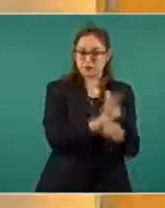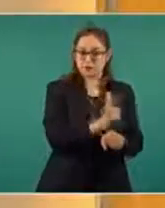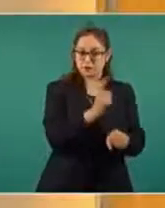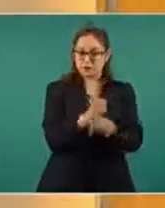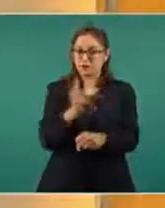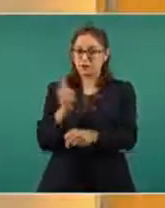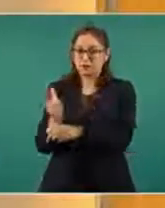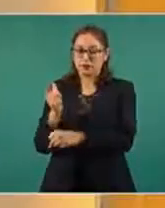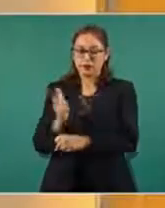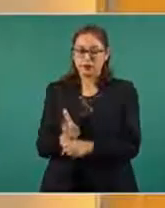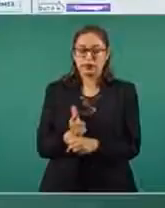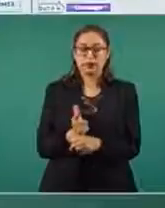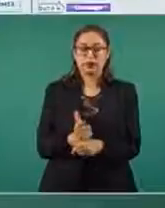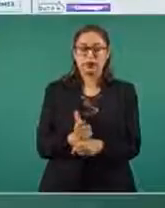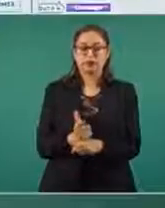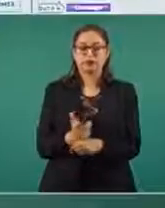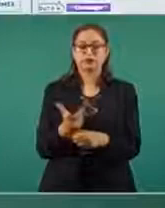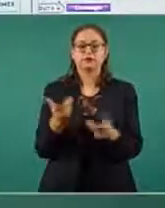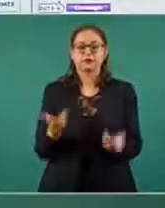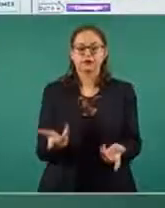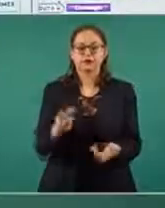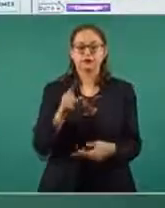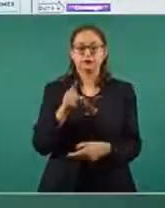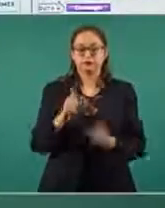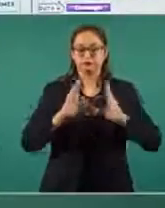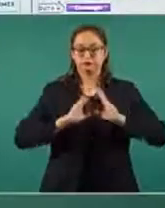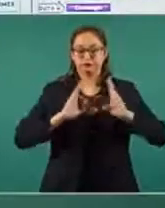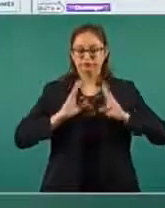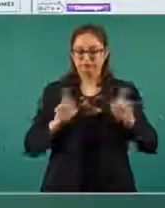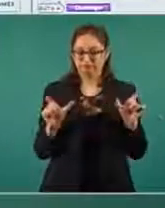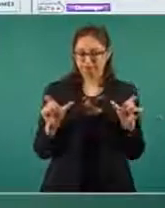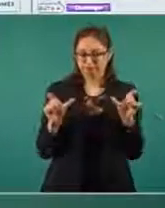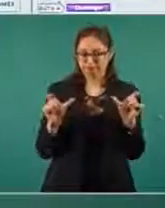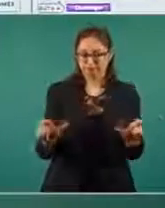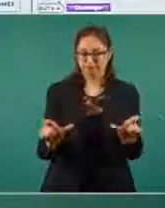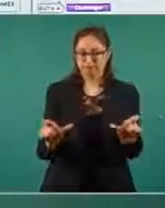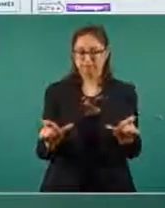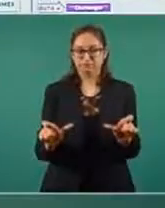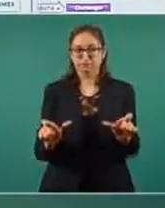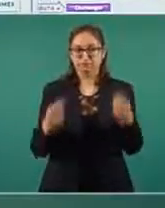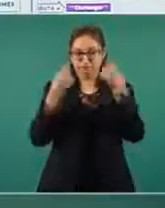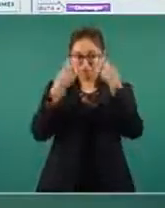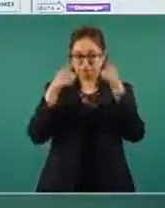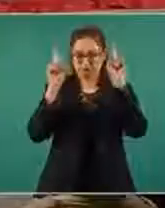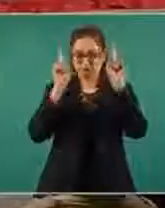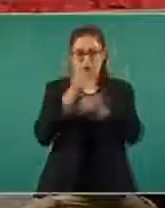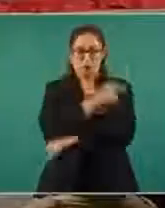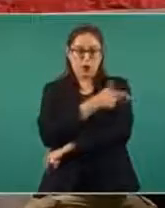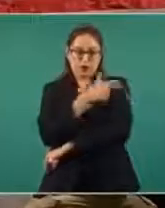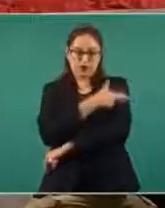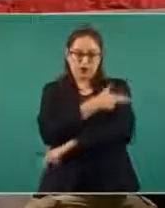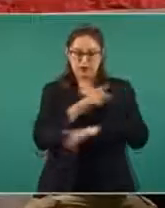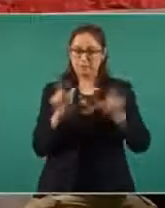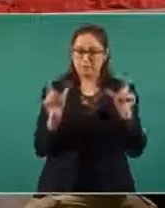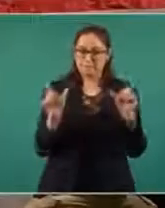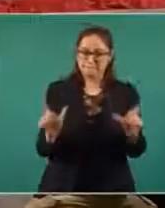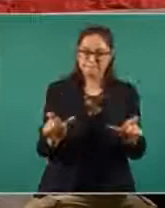responsabilidad del personal del Ejército Mexicano, de la Armada de México y de la Guardia Nacional.